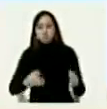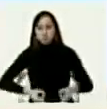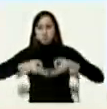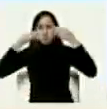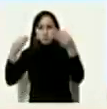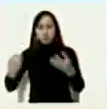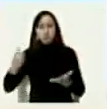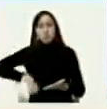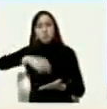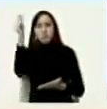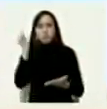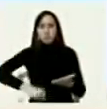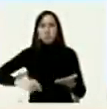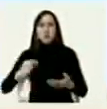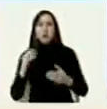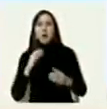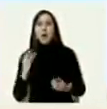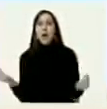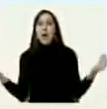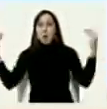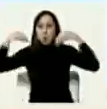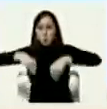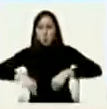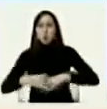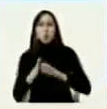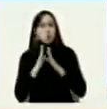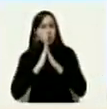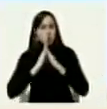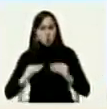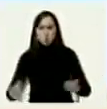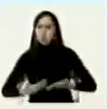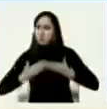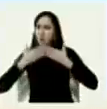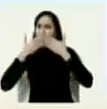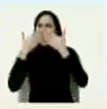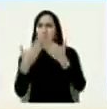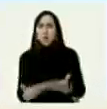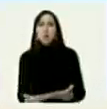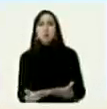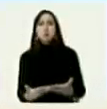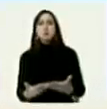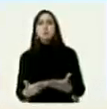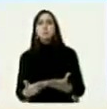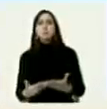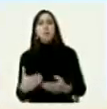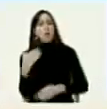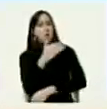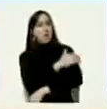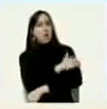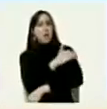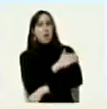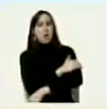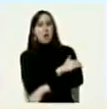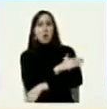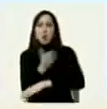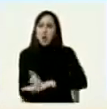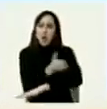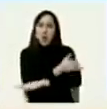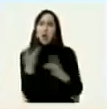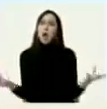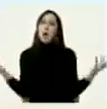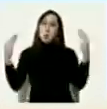lo firmé unilateralmente dando todas las garantías que la oposición allí había acordado con nosotros